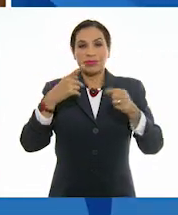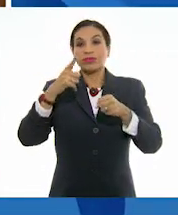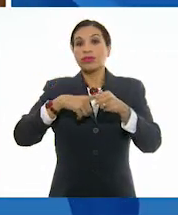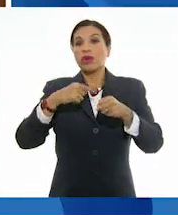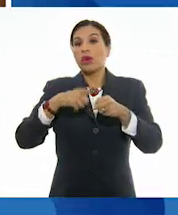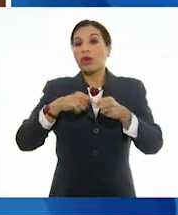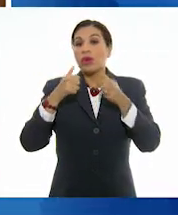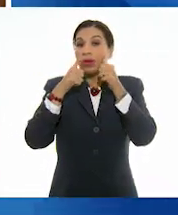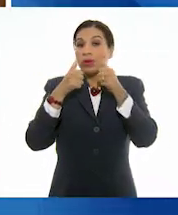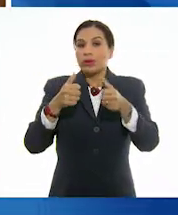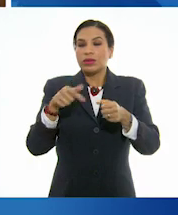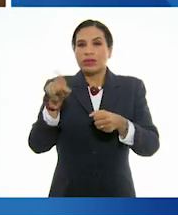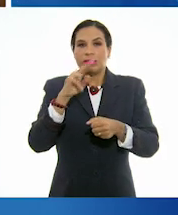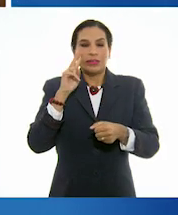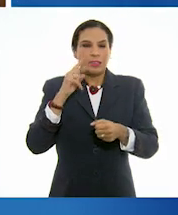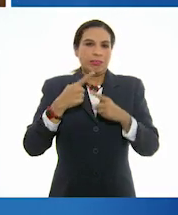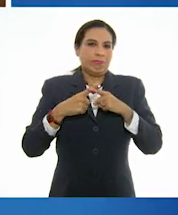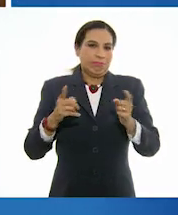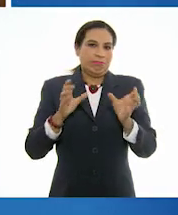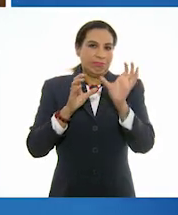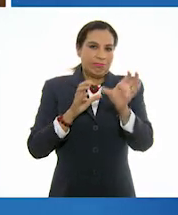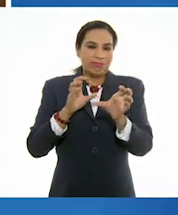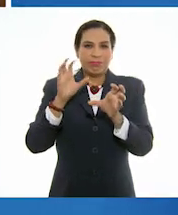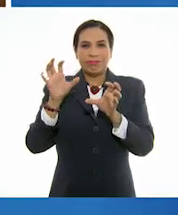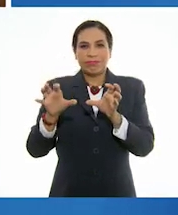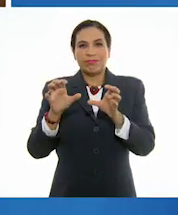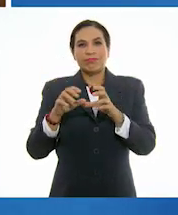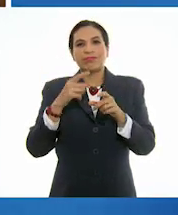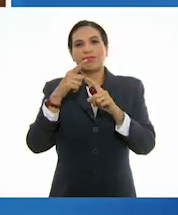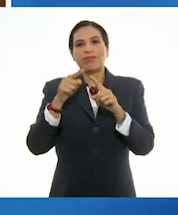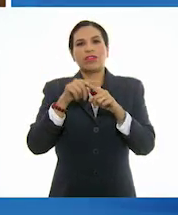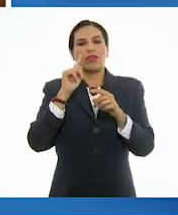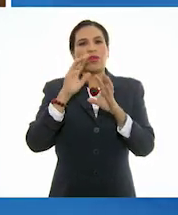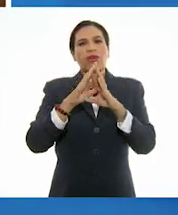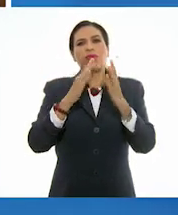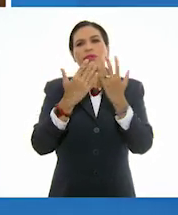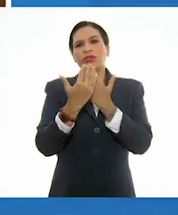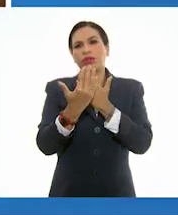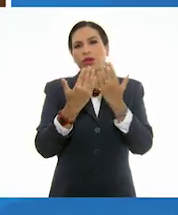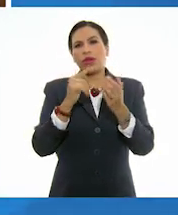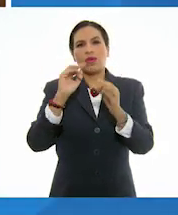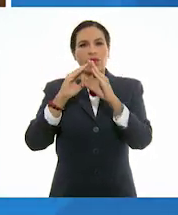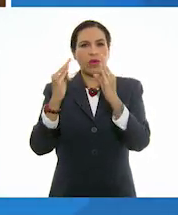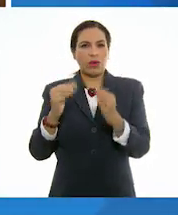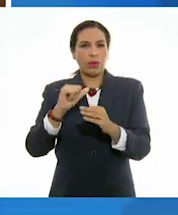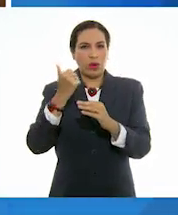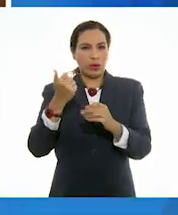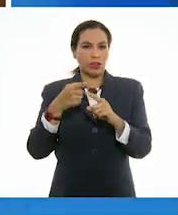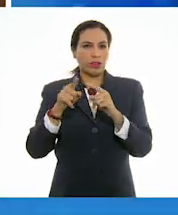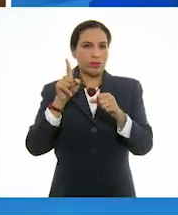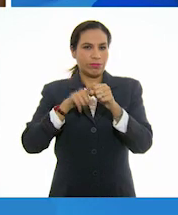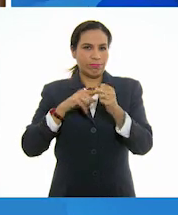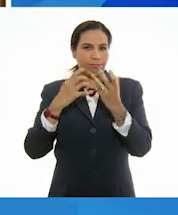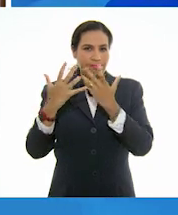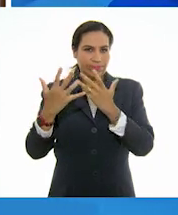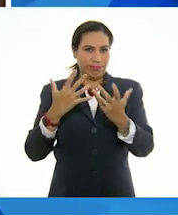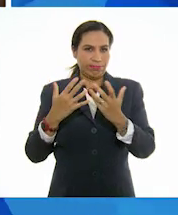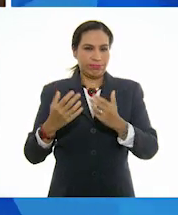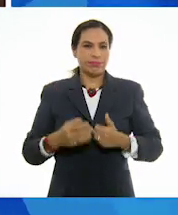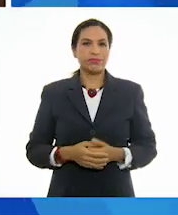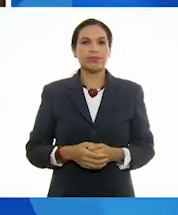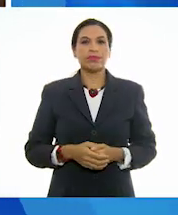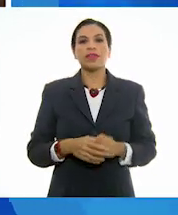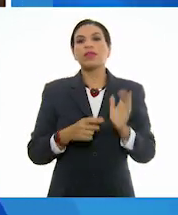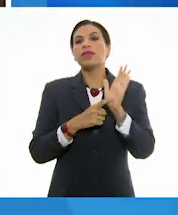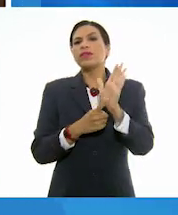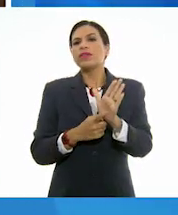color que nos hace diferenciar una zona o una forma de otra a través de los contrastes de colores. Ahora